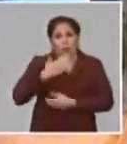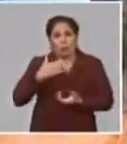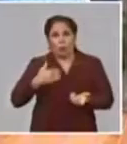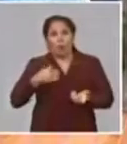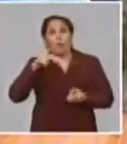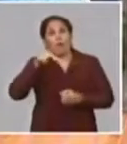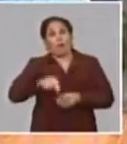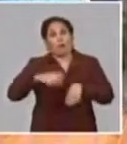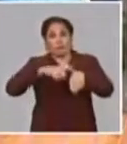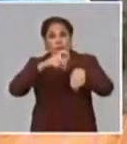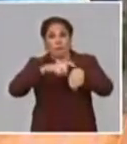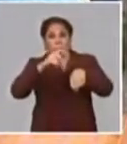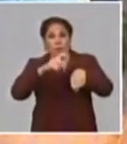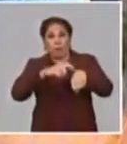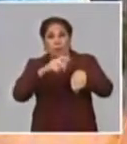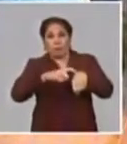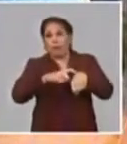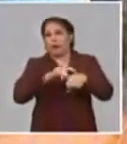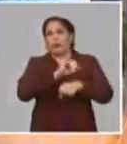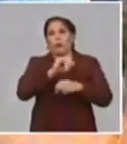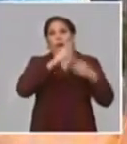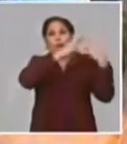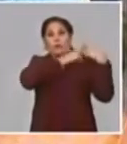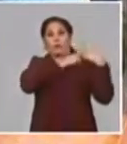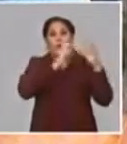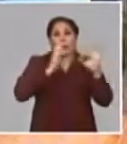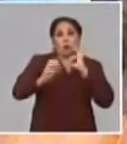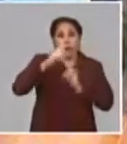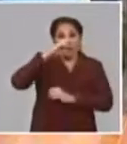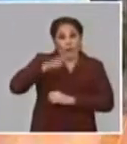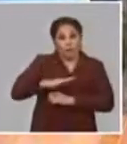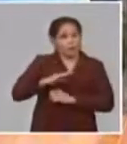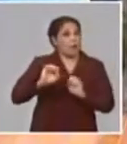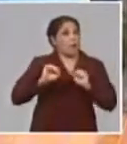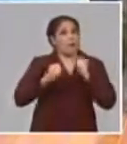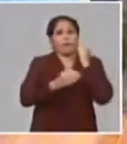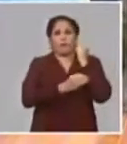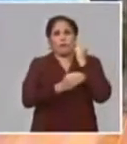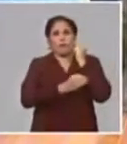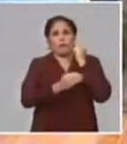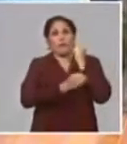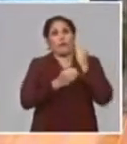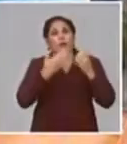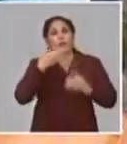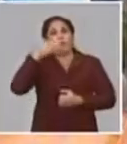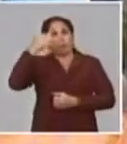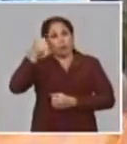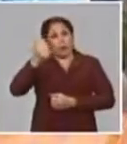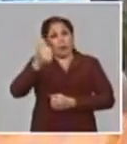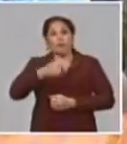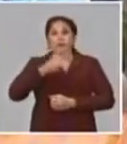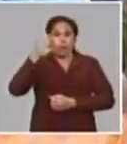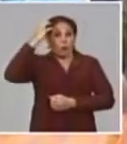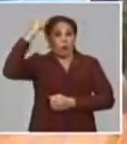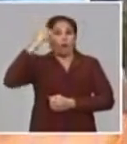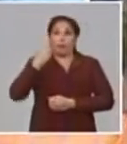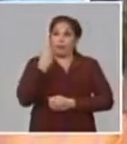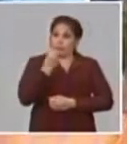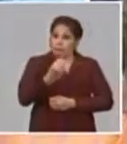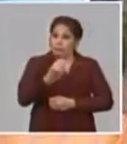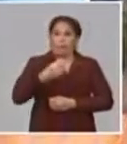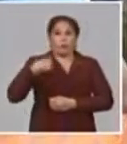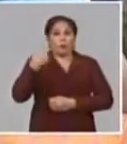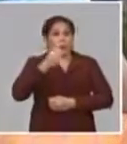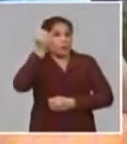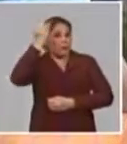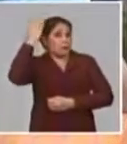momento en que la corresponsabilidad en los cuidados hay que potenciarla y hay que favorecerla. Ya el Estado lo está haciendo y nuestro